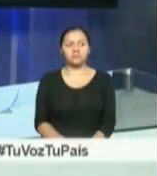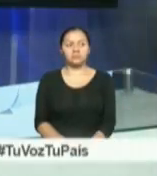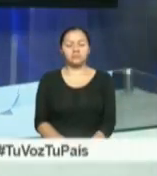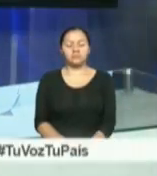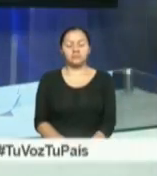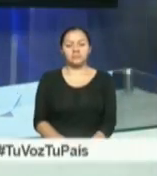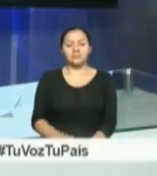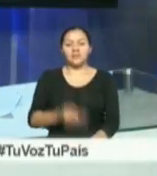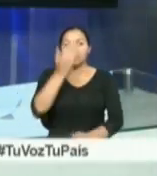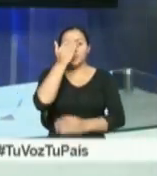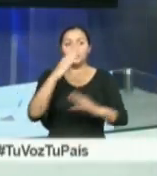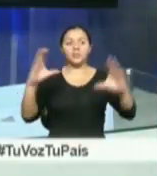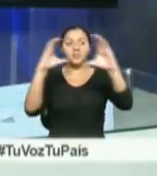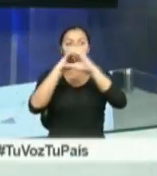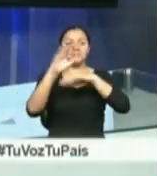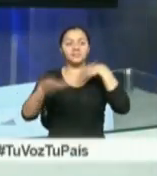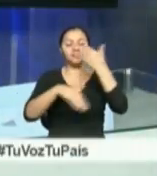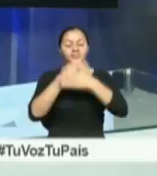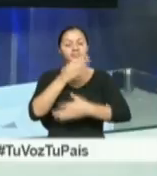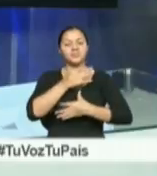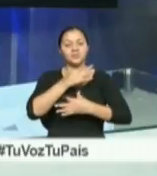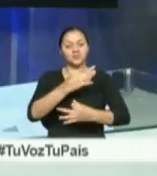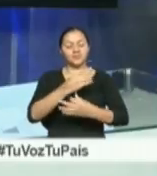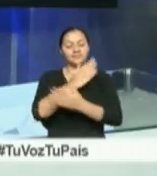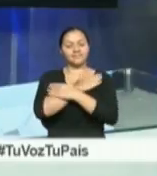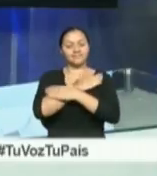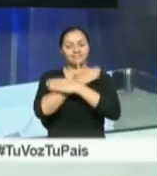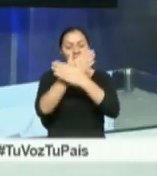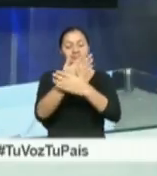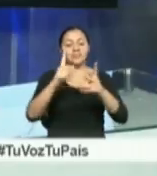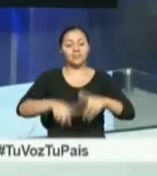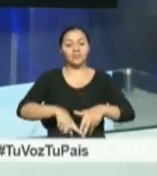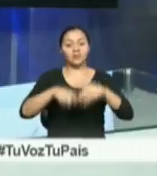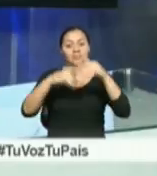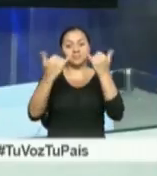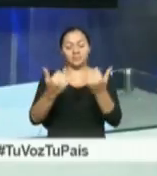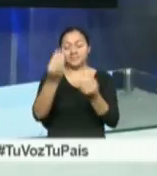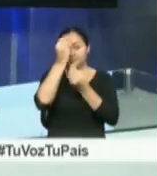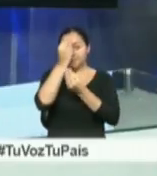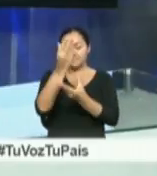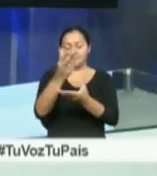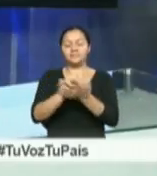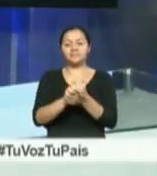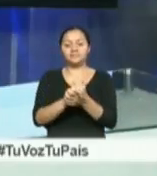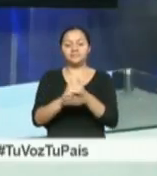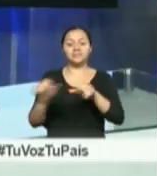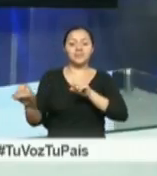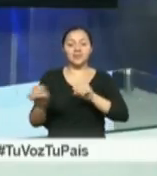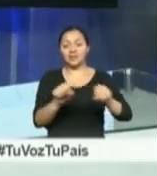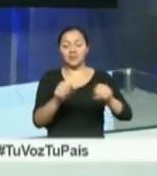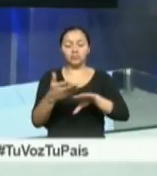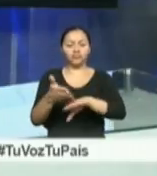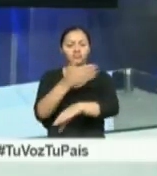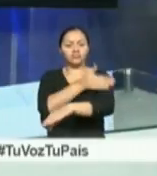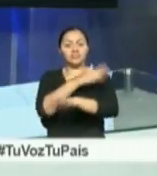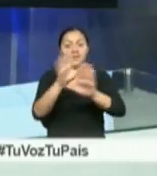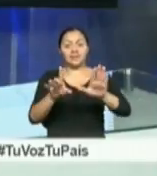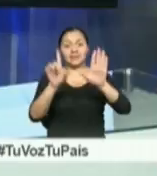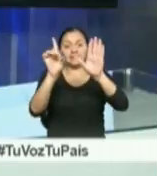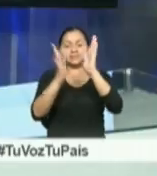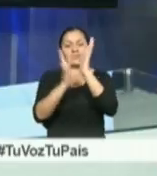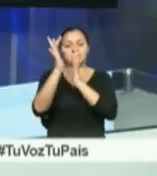¿Qué tal amigos? Muy buenas noches, qué gusto saludarles nuevamente. Empezamos con la información. El terremoto del 16 de abril del